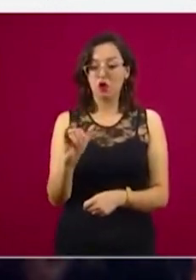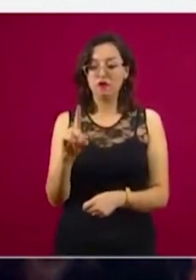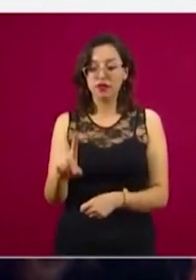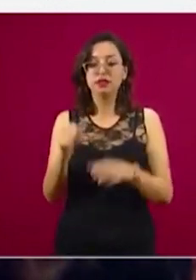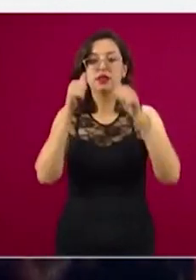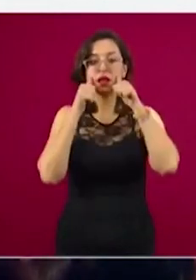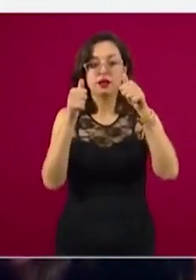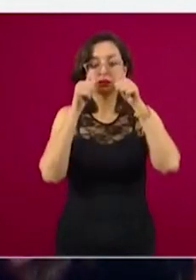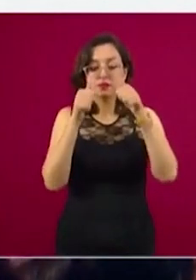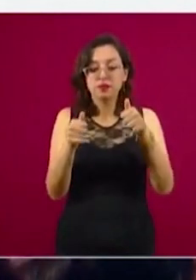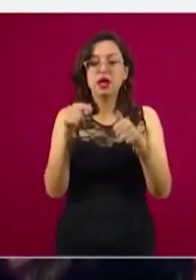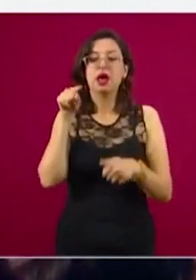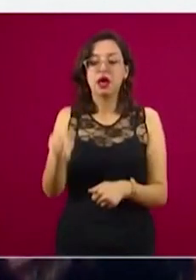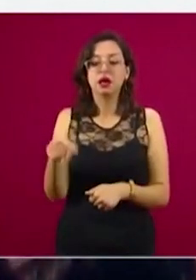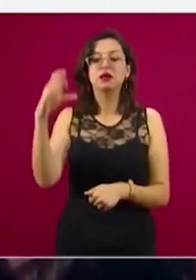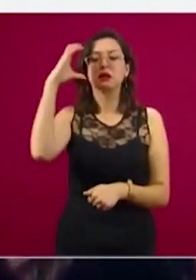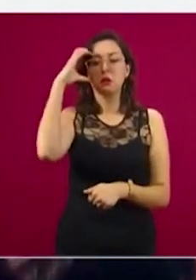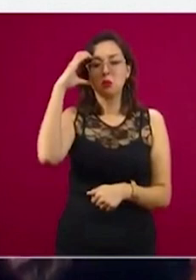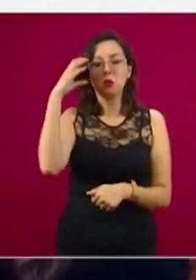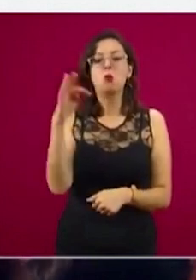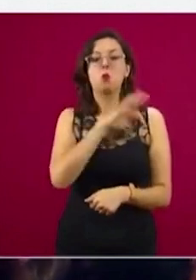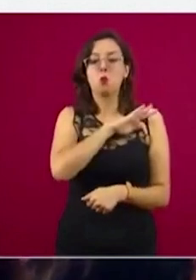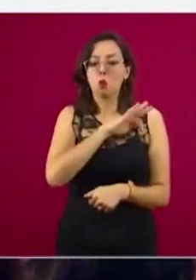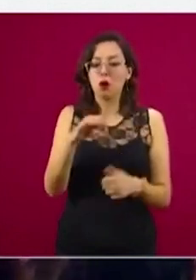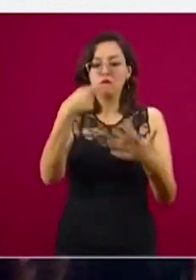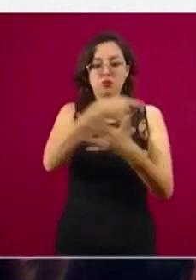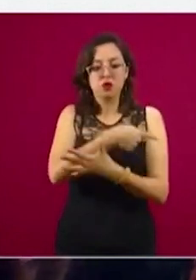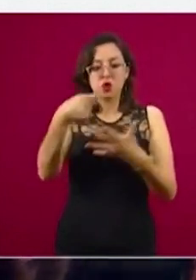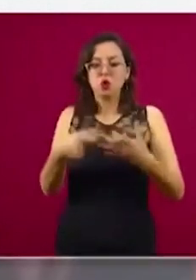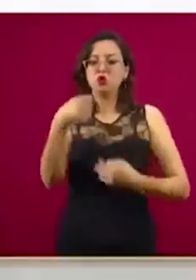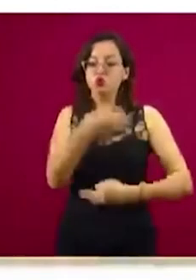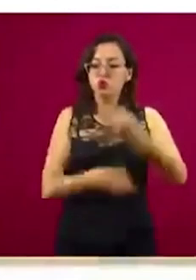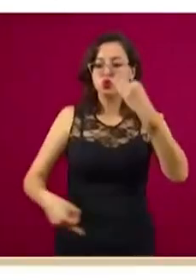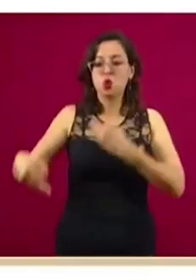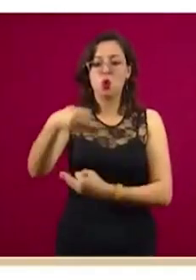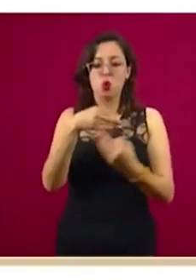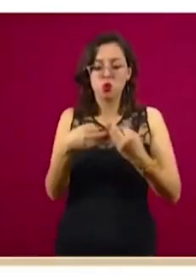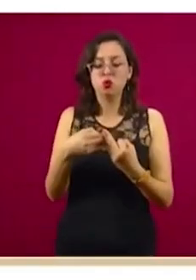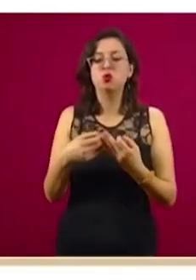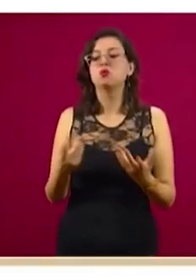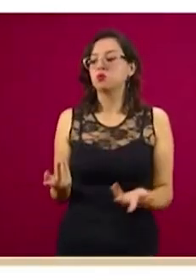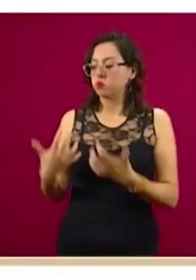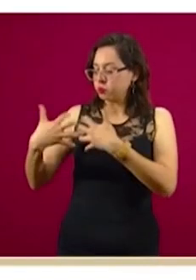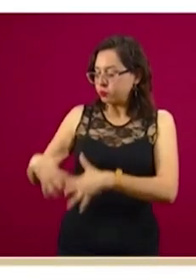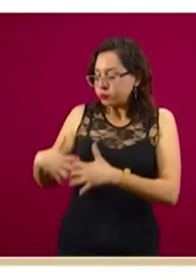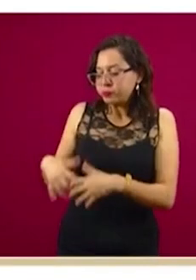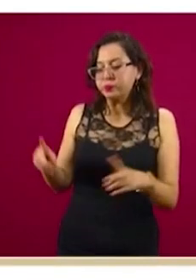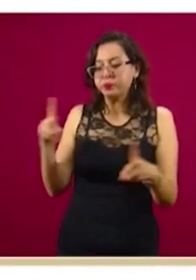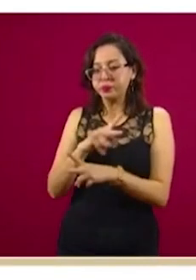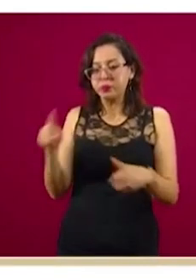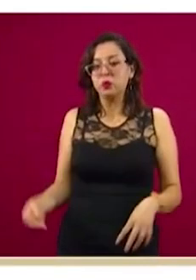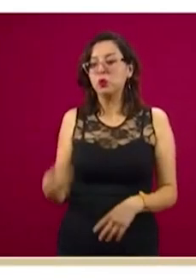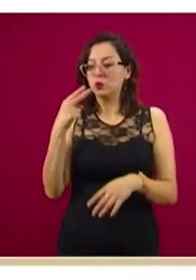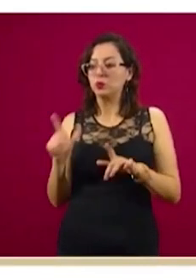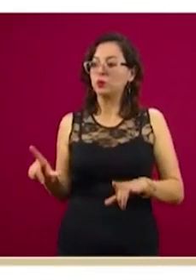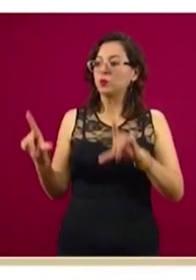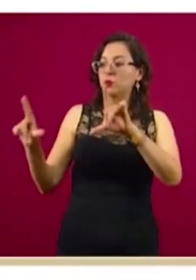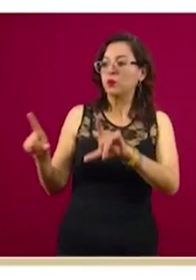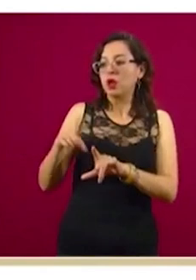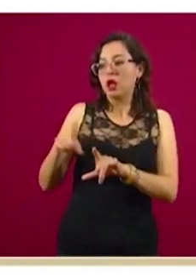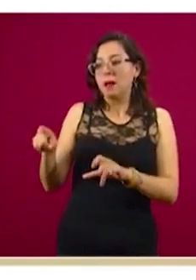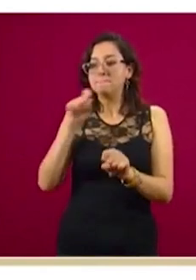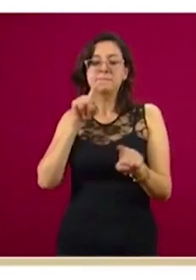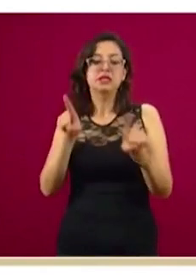Y son camas que tienen la posibilidad de tener todos los elementos necesarios, un ventilador mecánico, un monitor y el personal